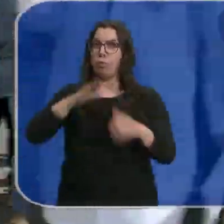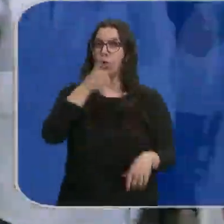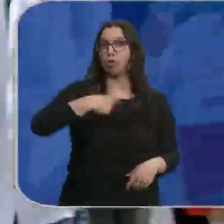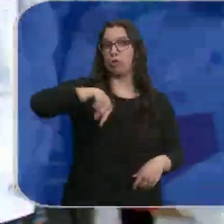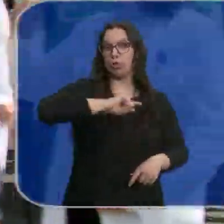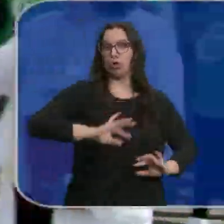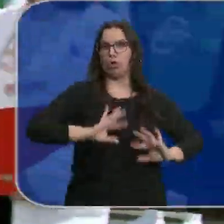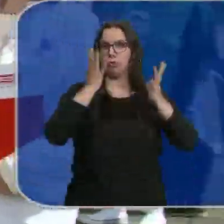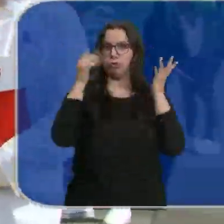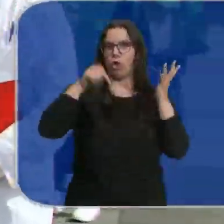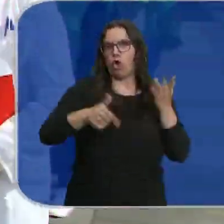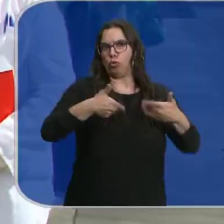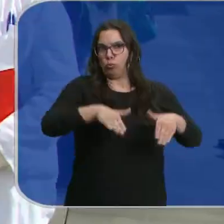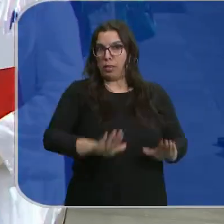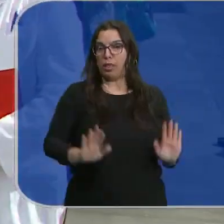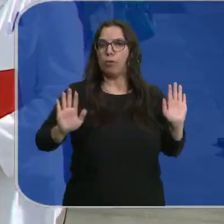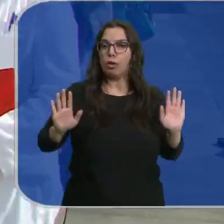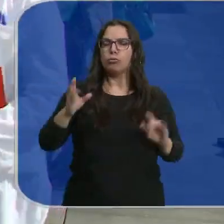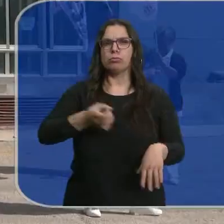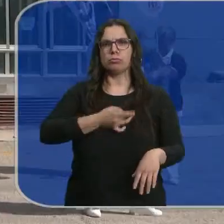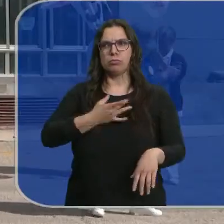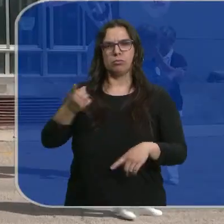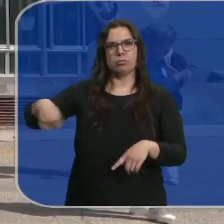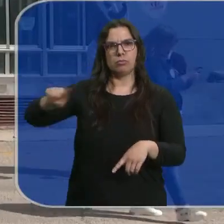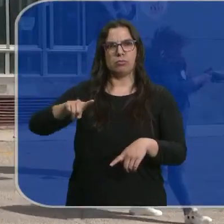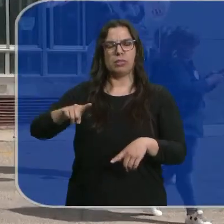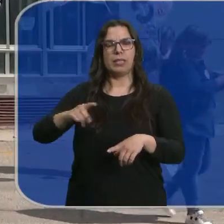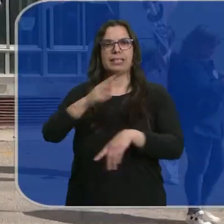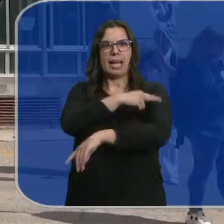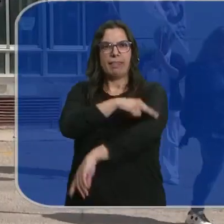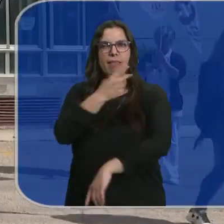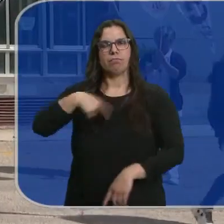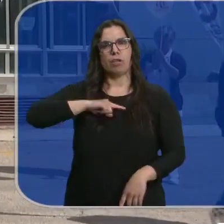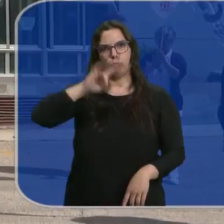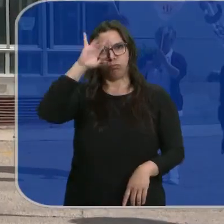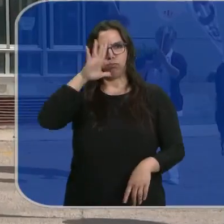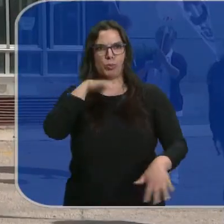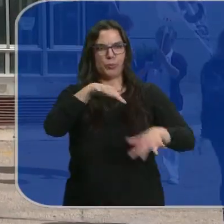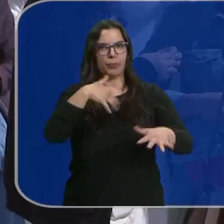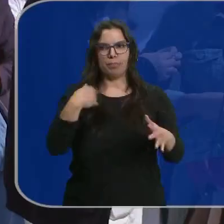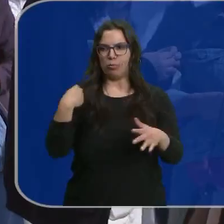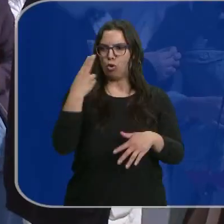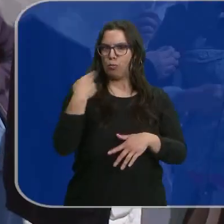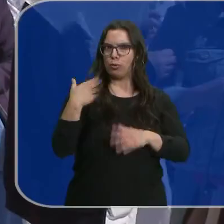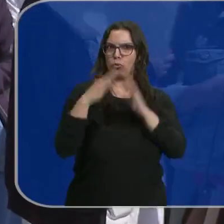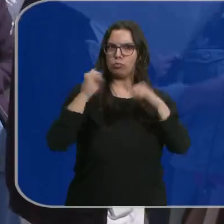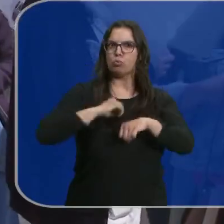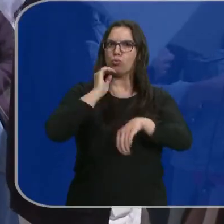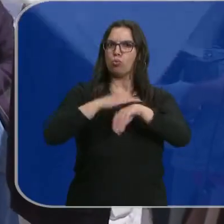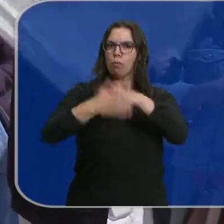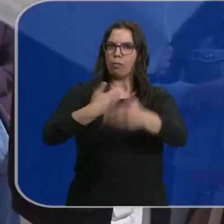el paro previsto para hoy. Sanidad ha mostrado su sorpresa por esta nueva movilización y asegura que se está cumpliendo con lo comprometido.